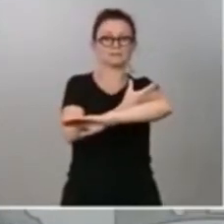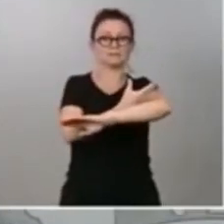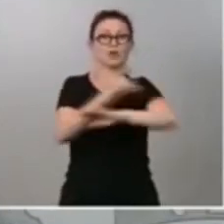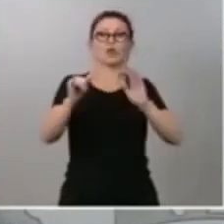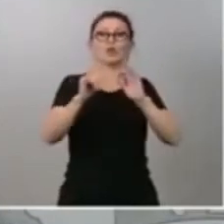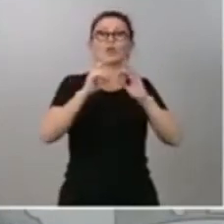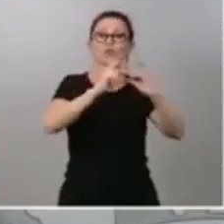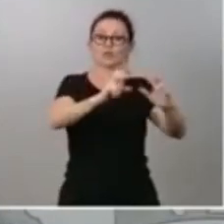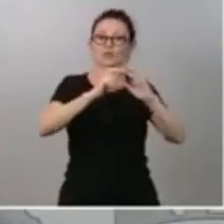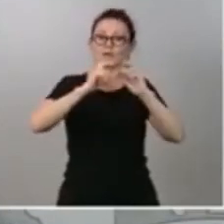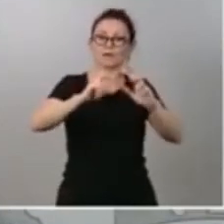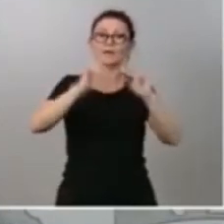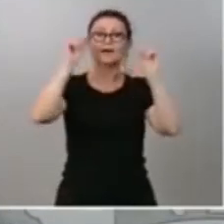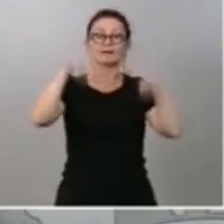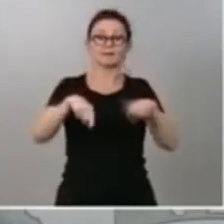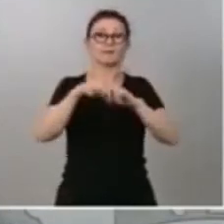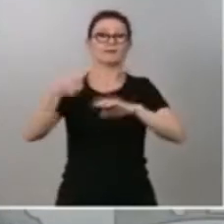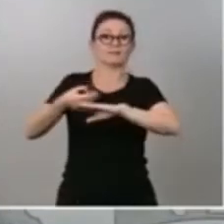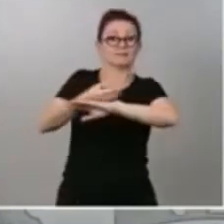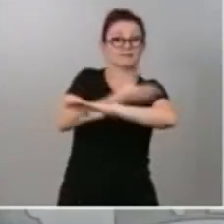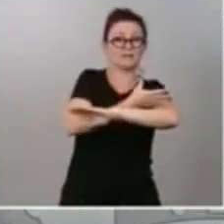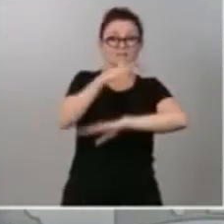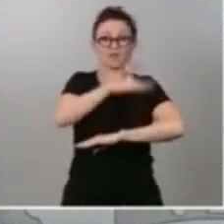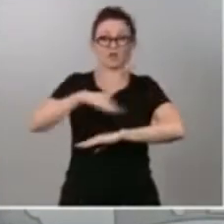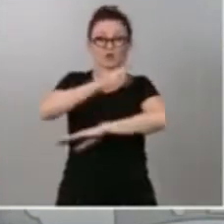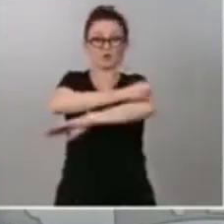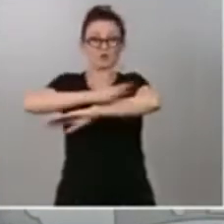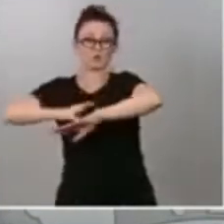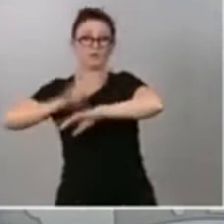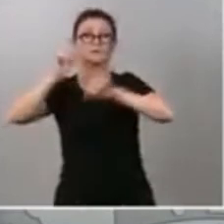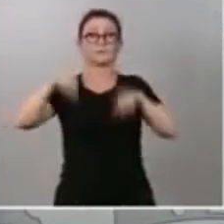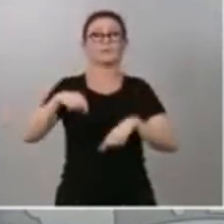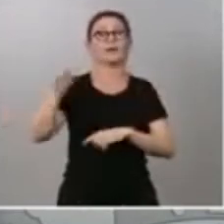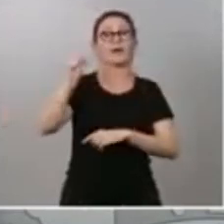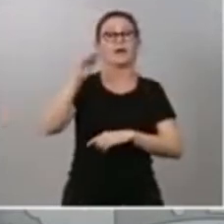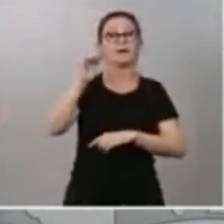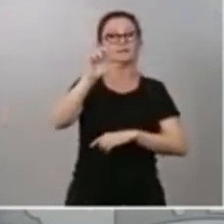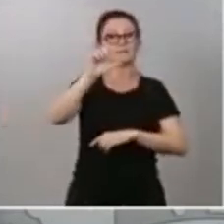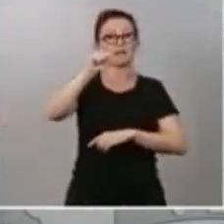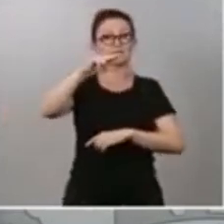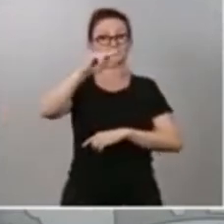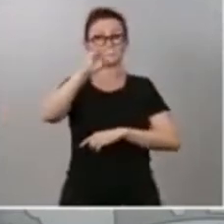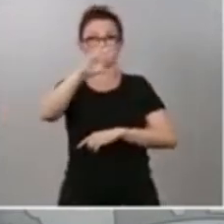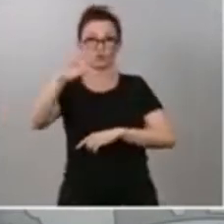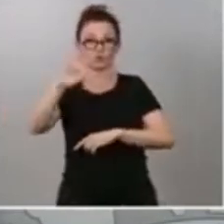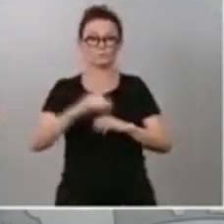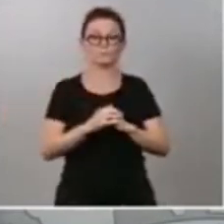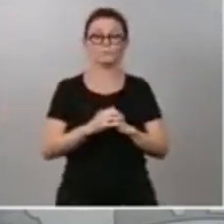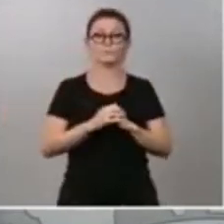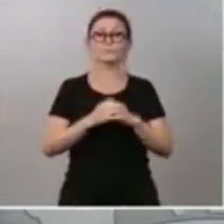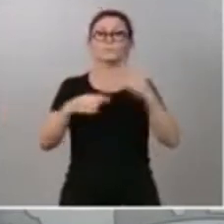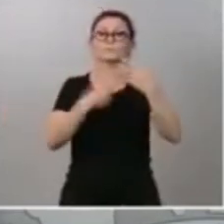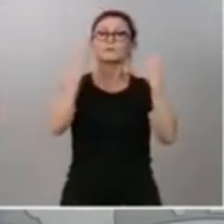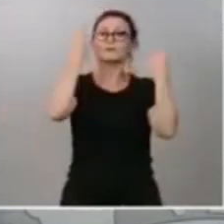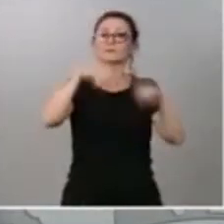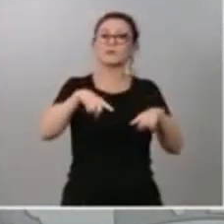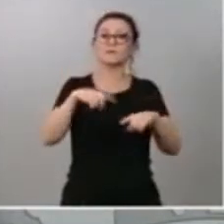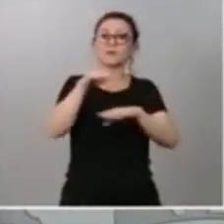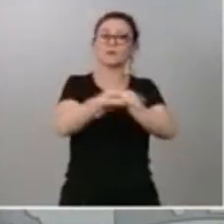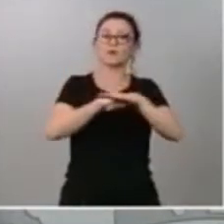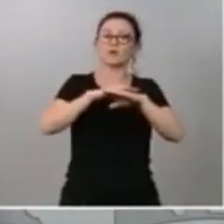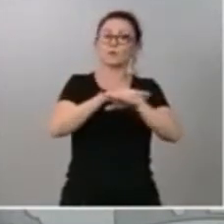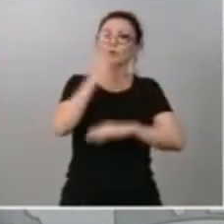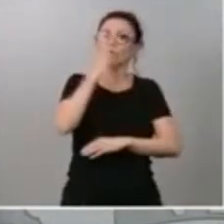corredor mediterráneo y el corredor atlántico. En sexto lugar, saben ustedes que este es un gobierno comprometido con la igualdad entre